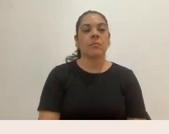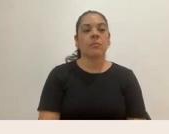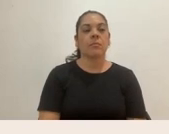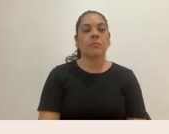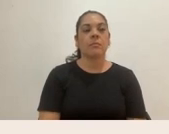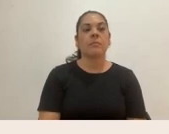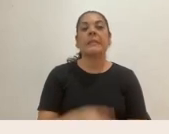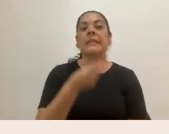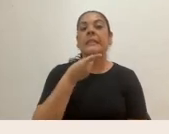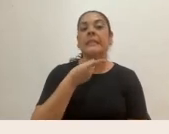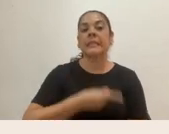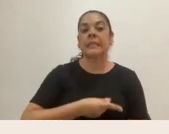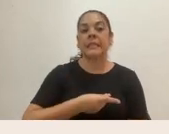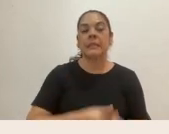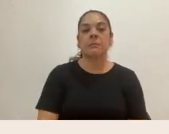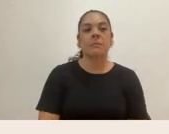Depresión